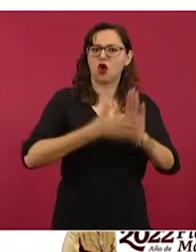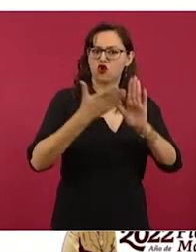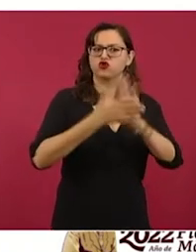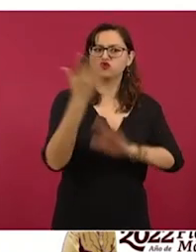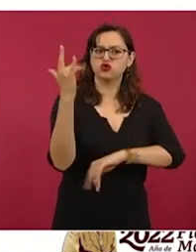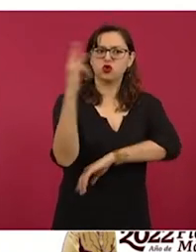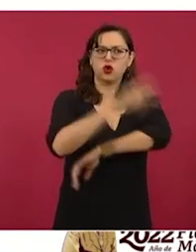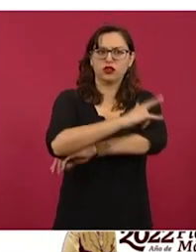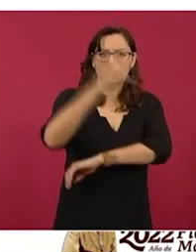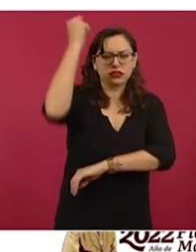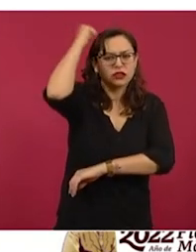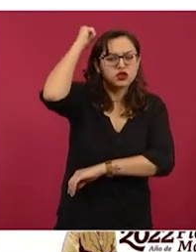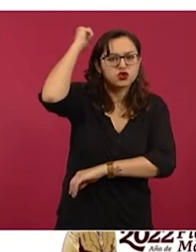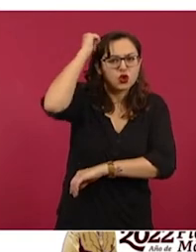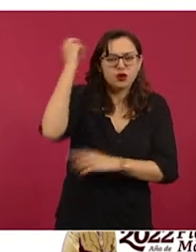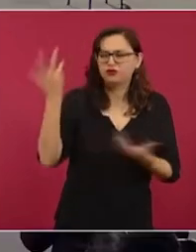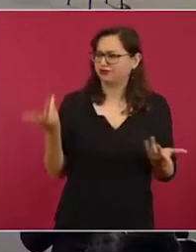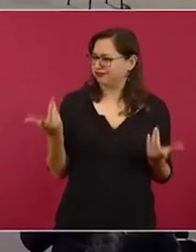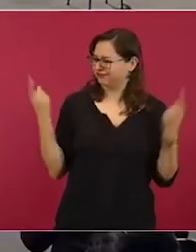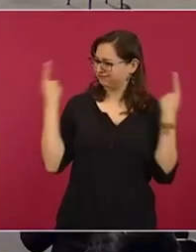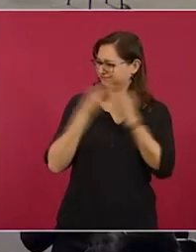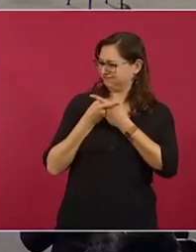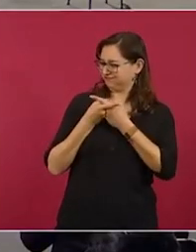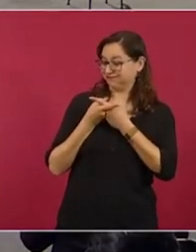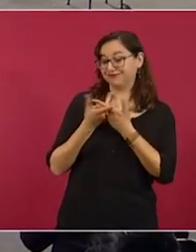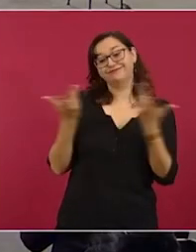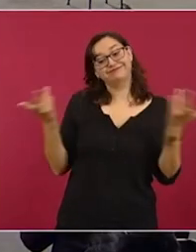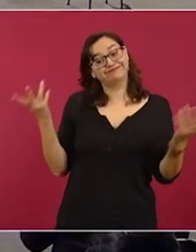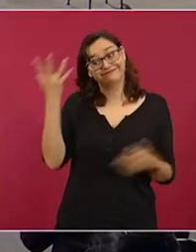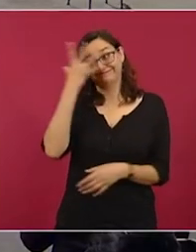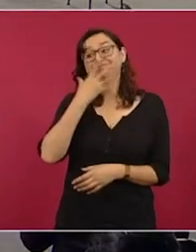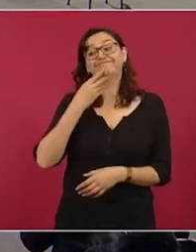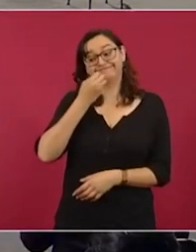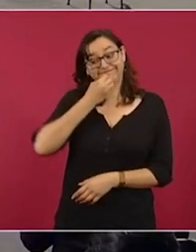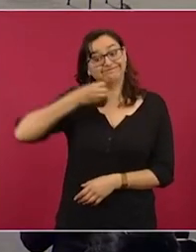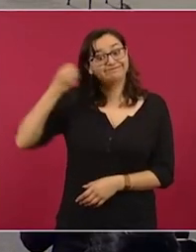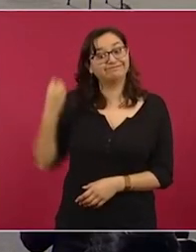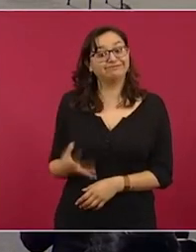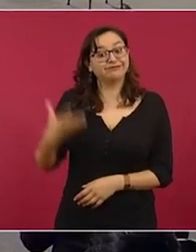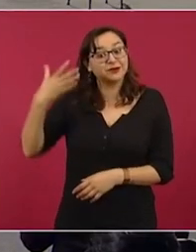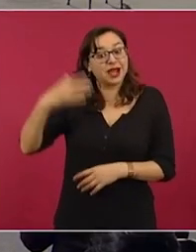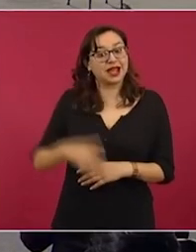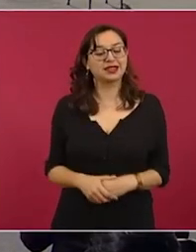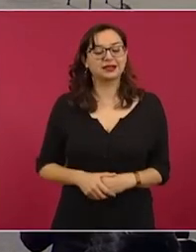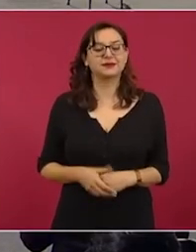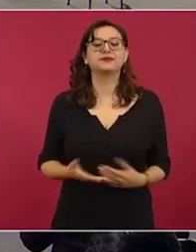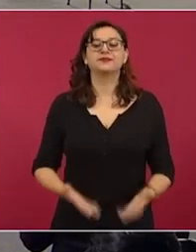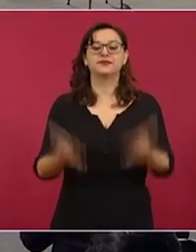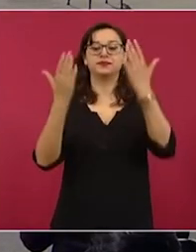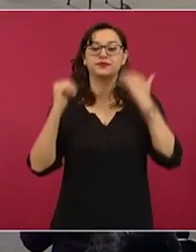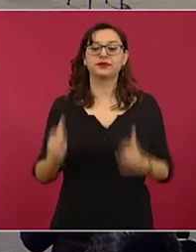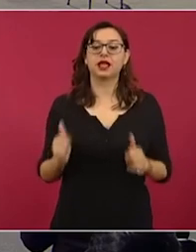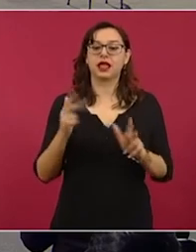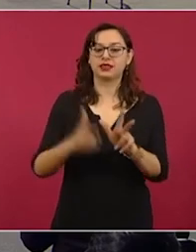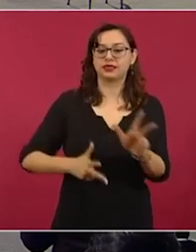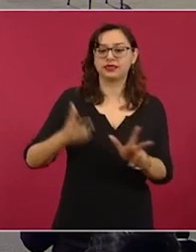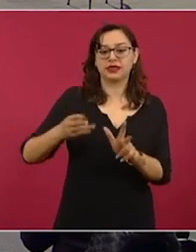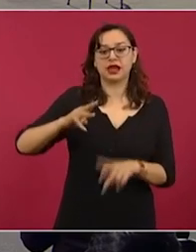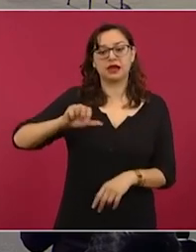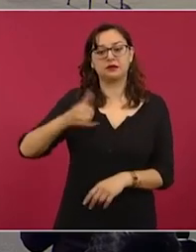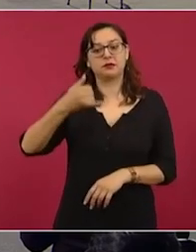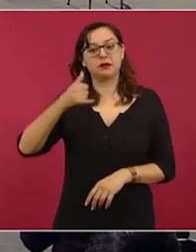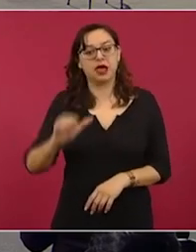Ahí se los dejamos, unas lindezas. El Tren Maya y las preocupaciones ambientales. La siguiente, por favor.